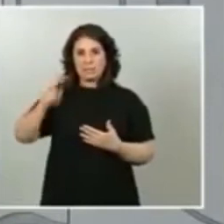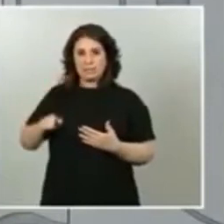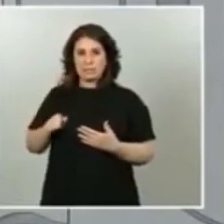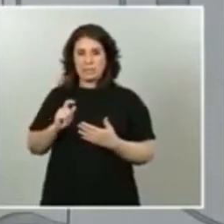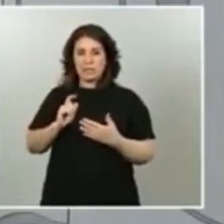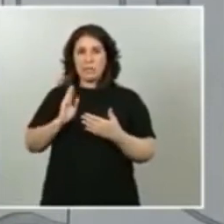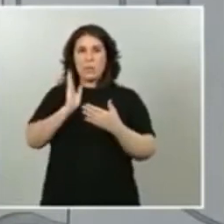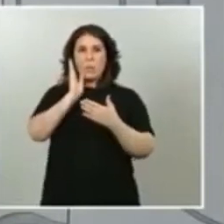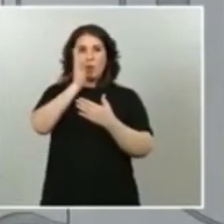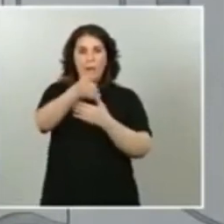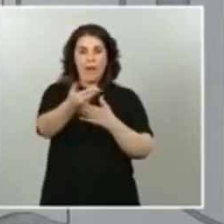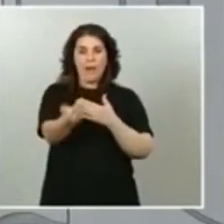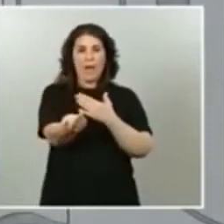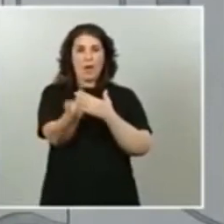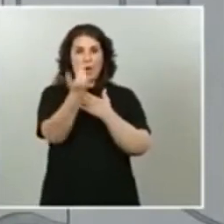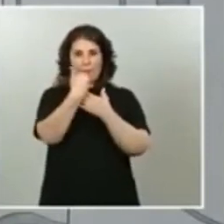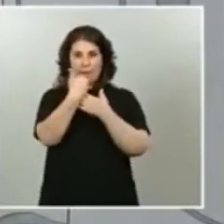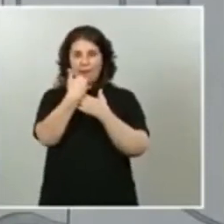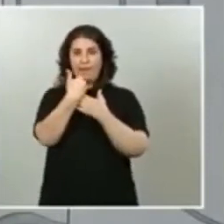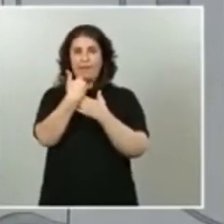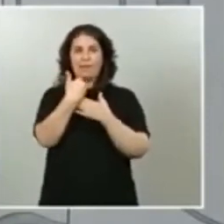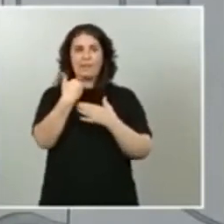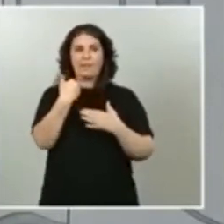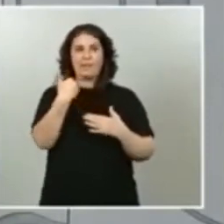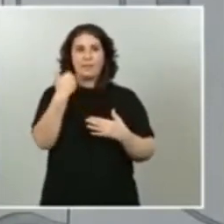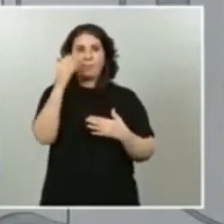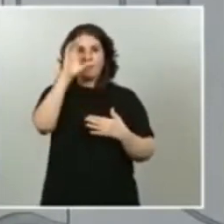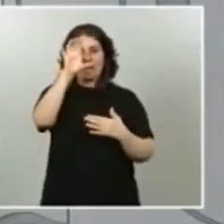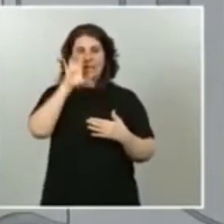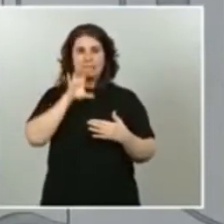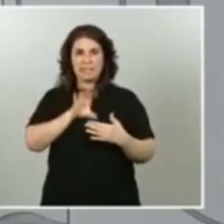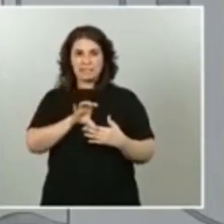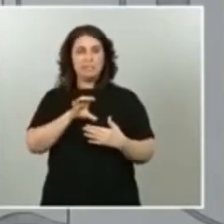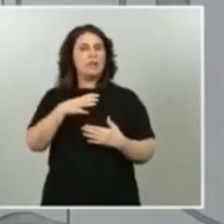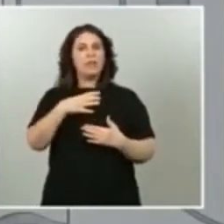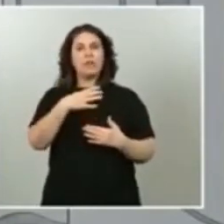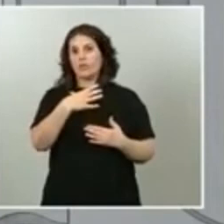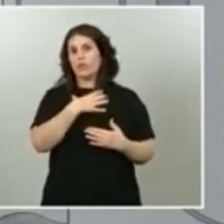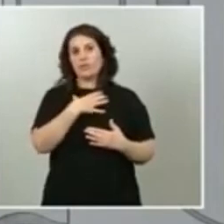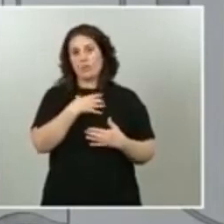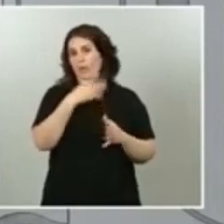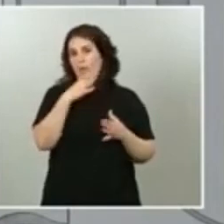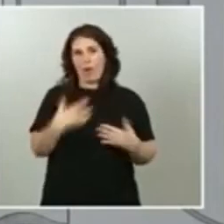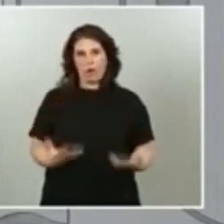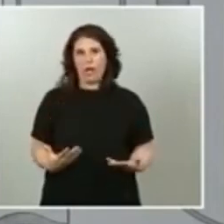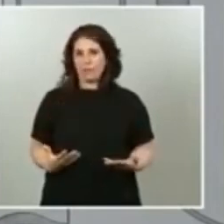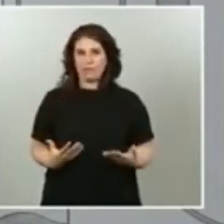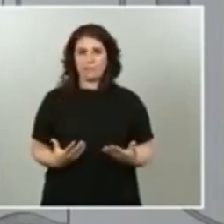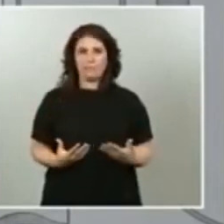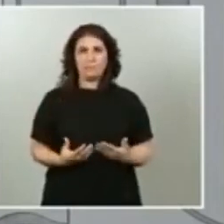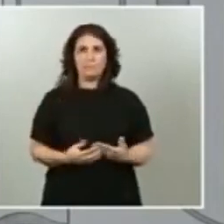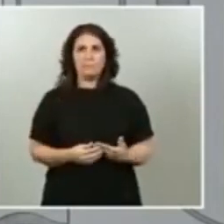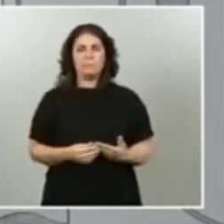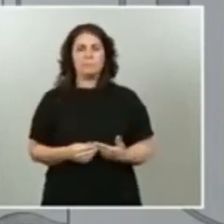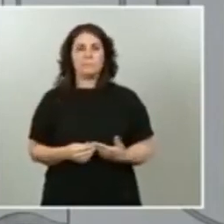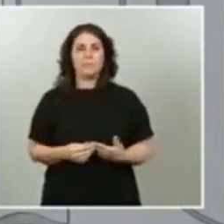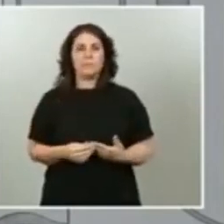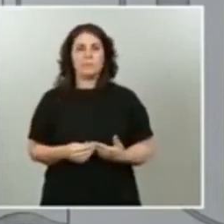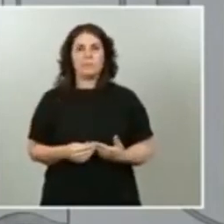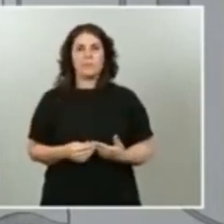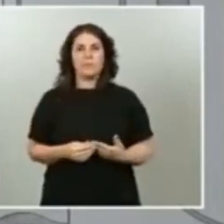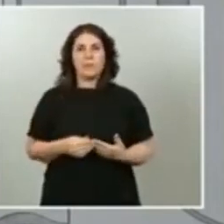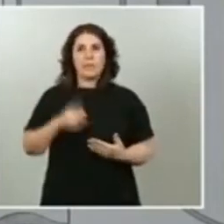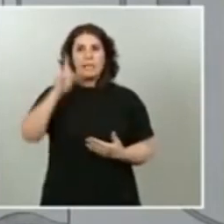entre ambos países no se puede producir en este sentido y también volver a